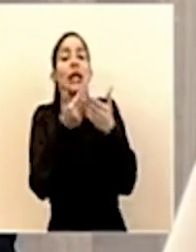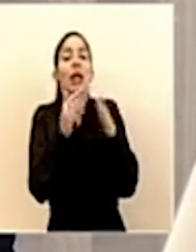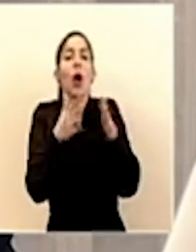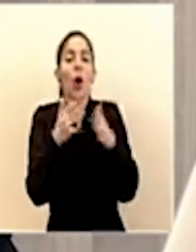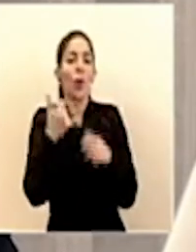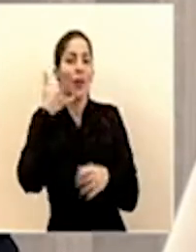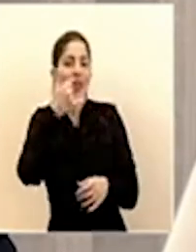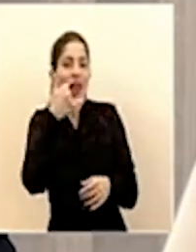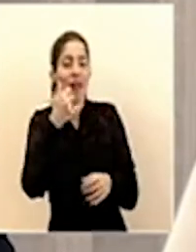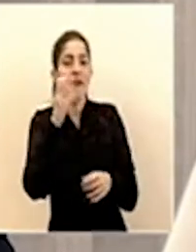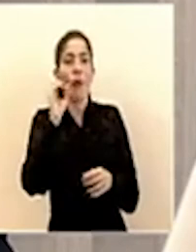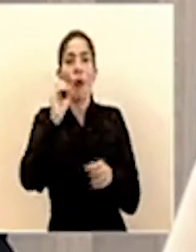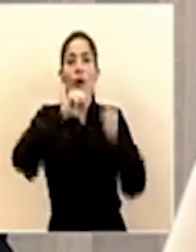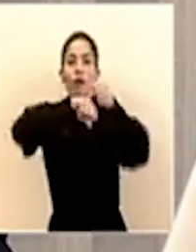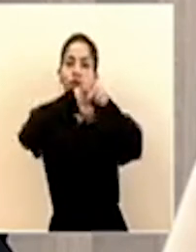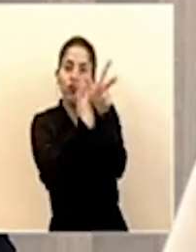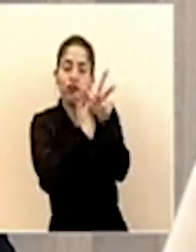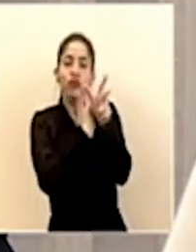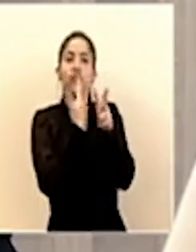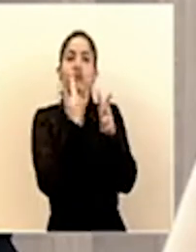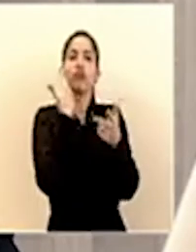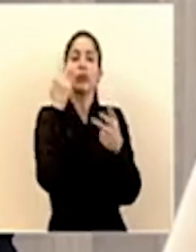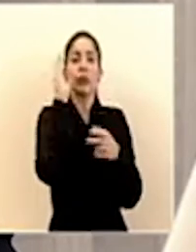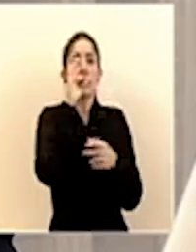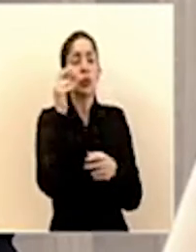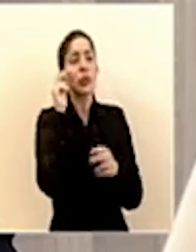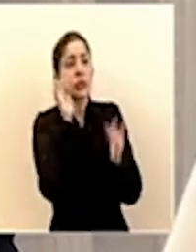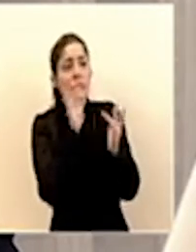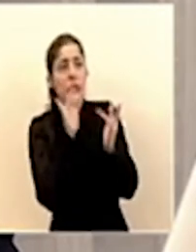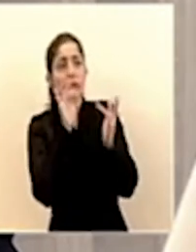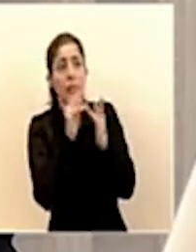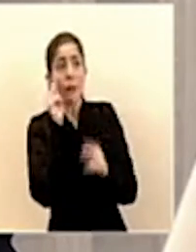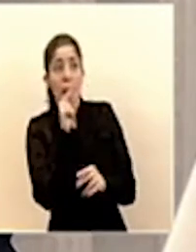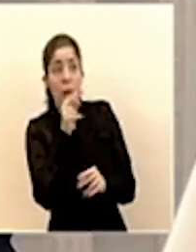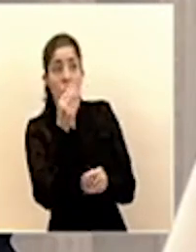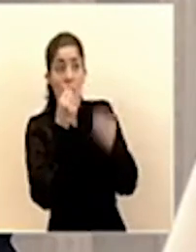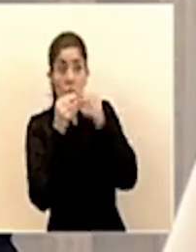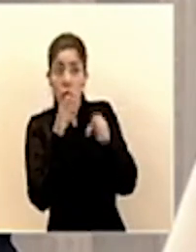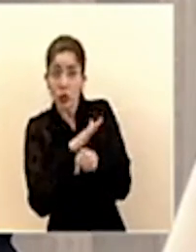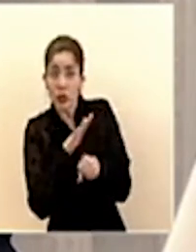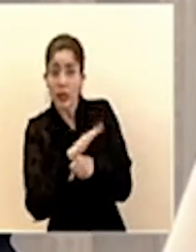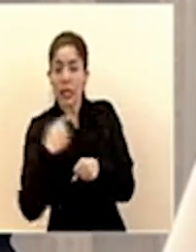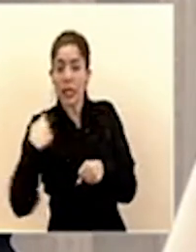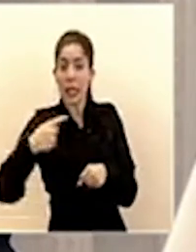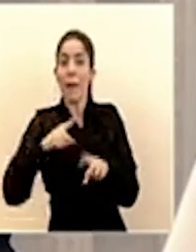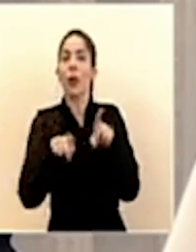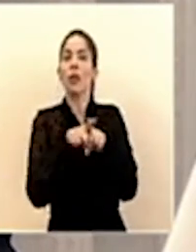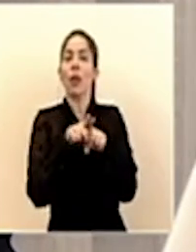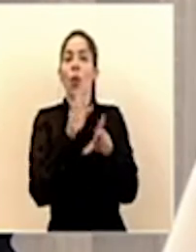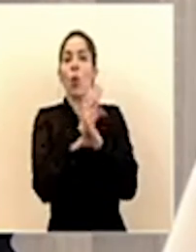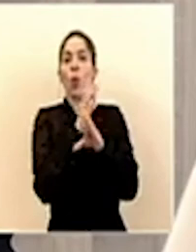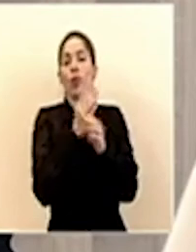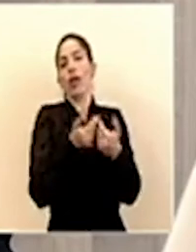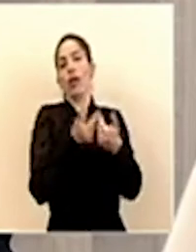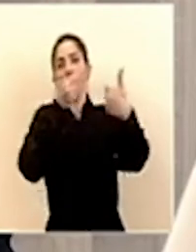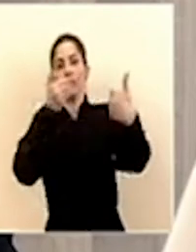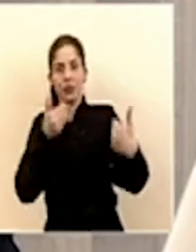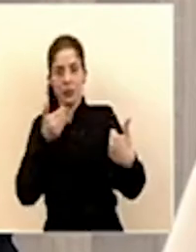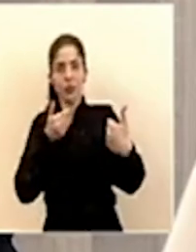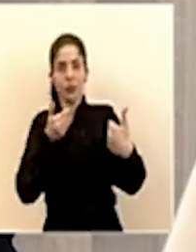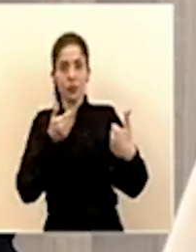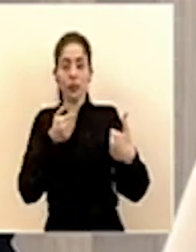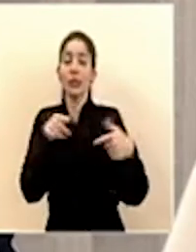teléfono o vía una videollamada asegurémonos que estén con alimentación pero cuidémonos con el distanciamiento social